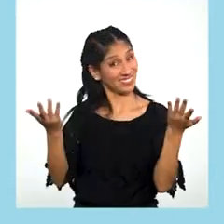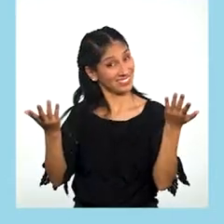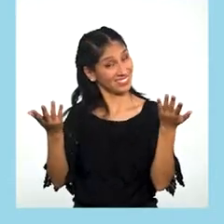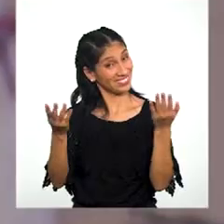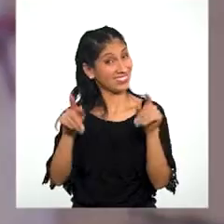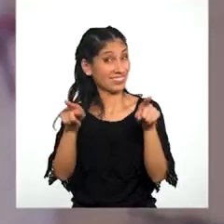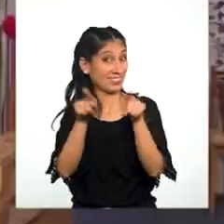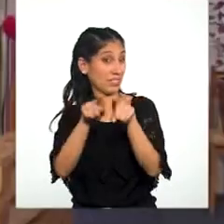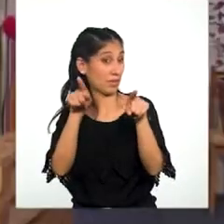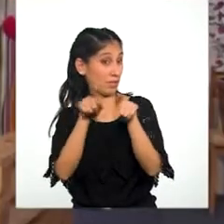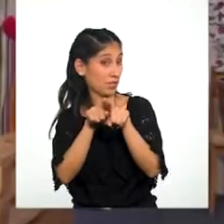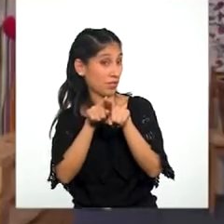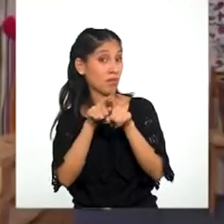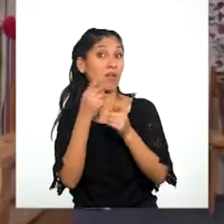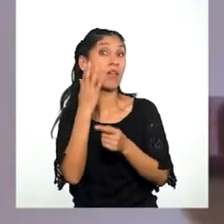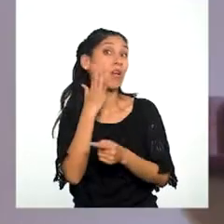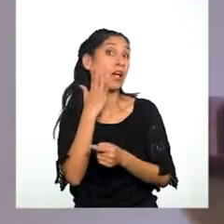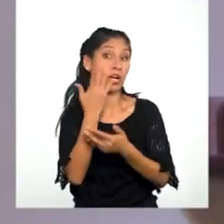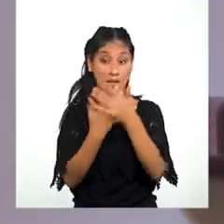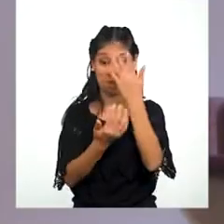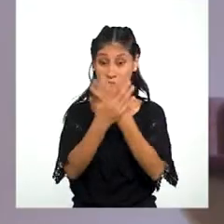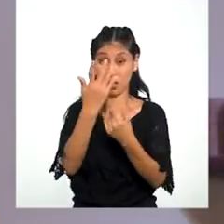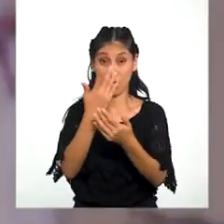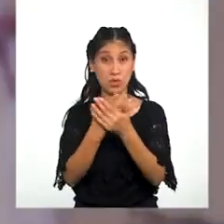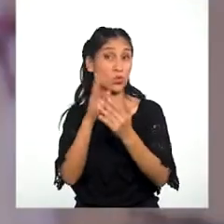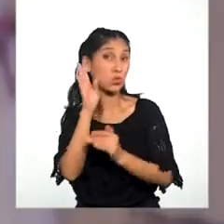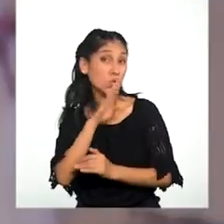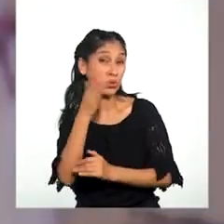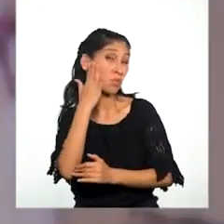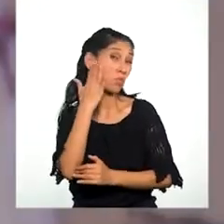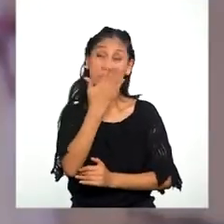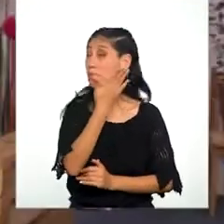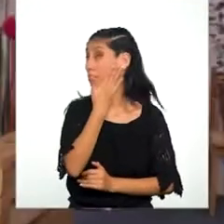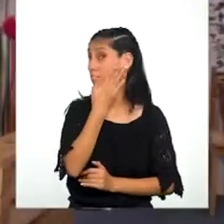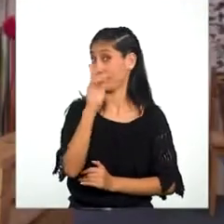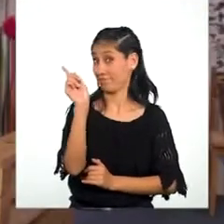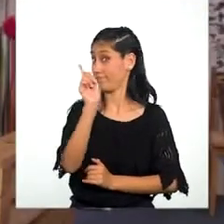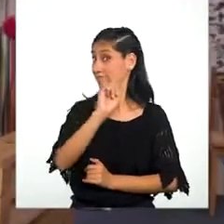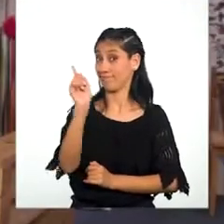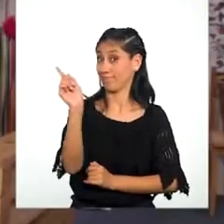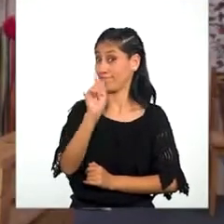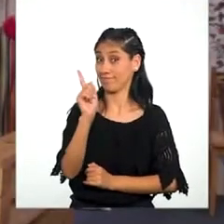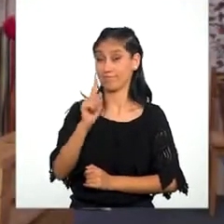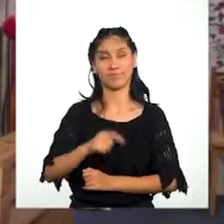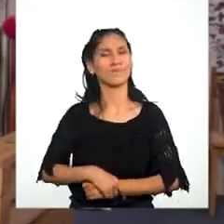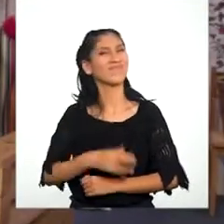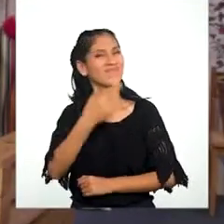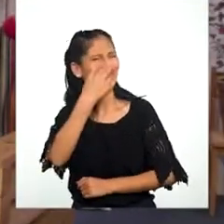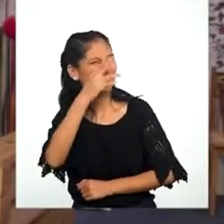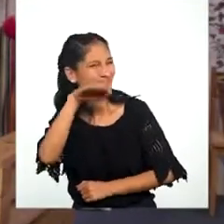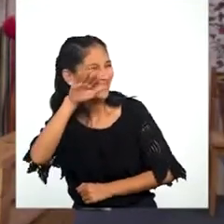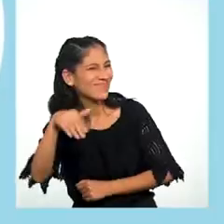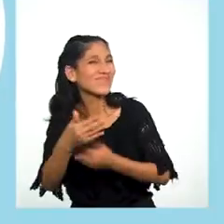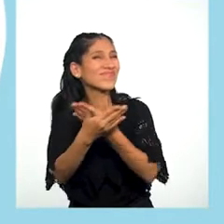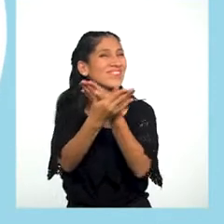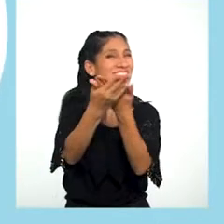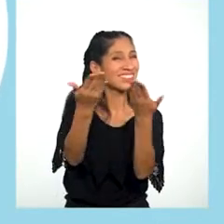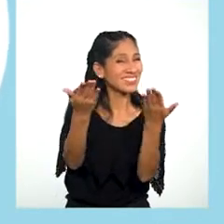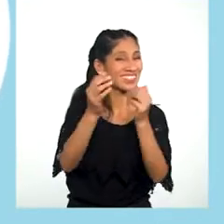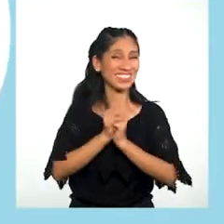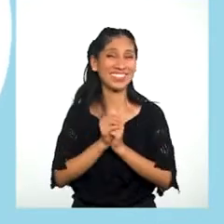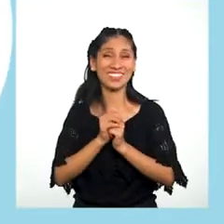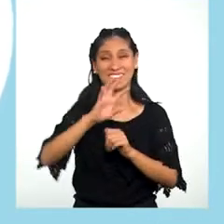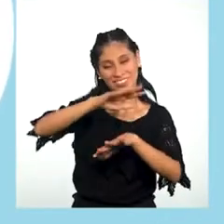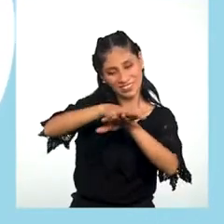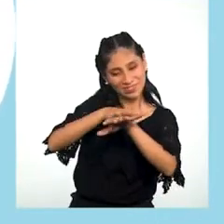No tocarnos la cara Con las patitas sucias ¡Jejeje! Dillas y niños En el caso de ustedes Son